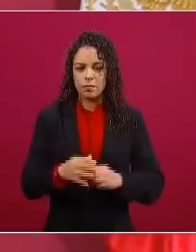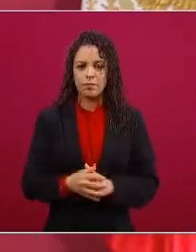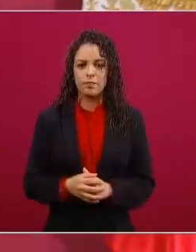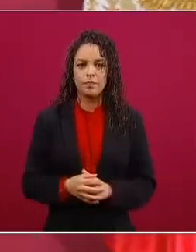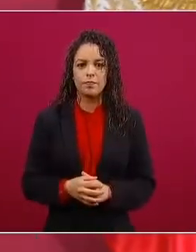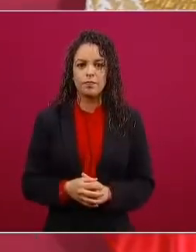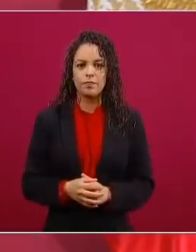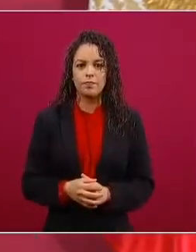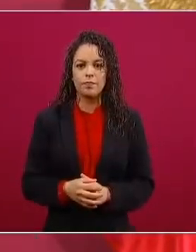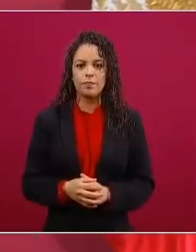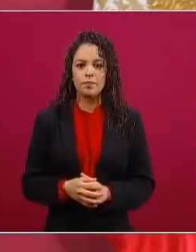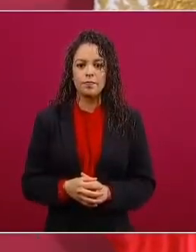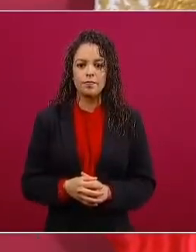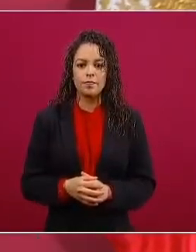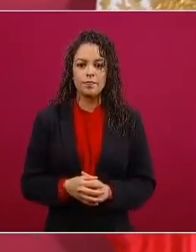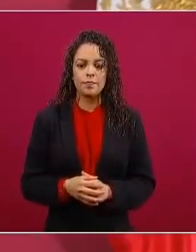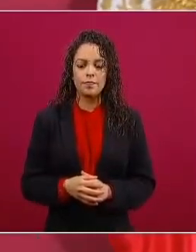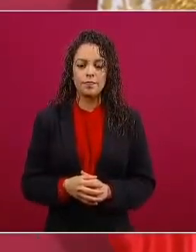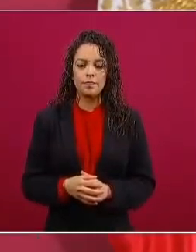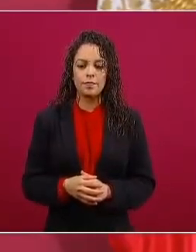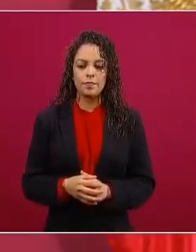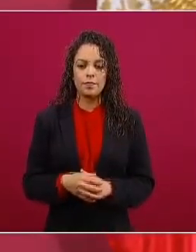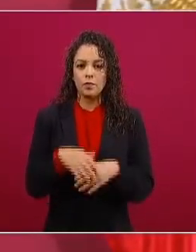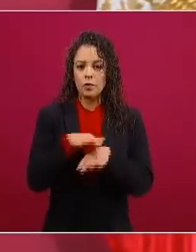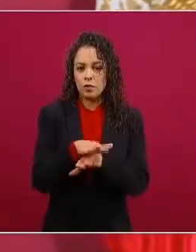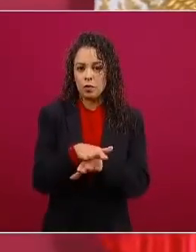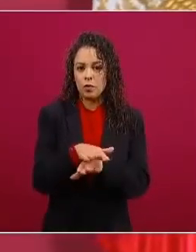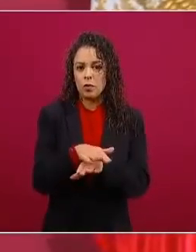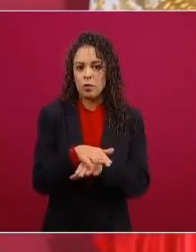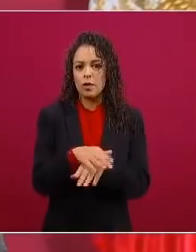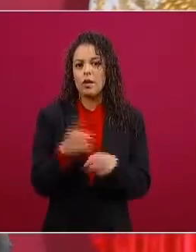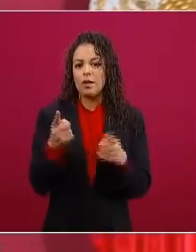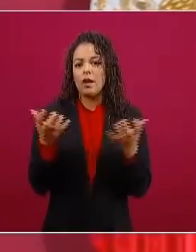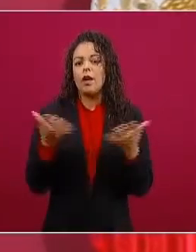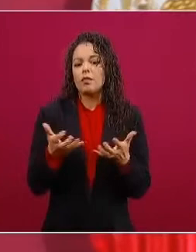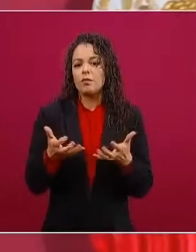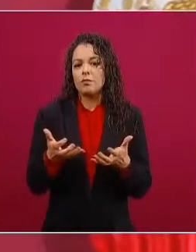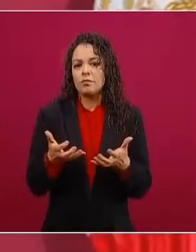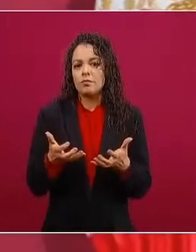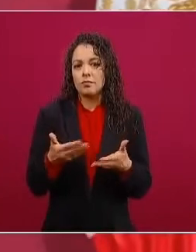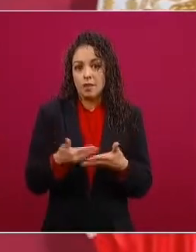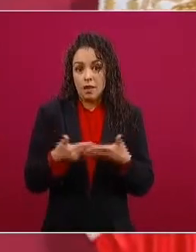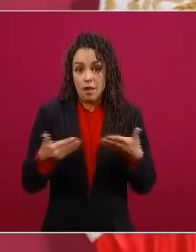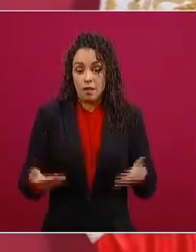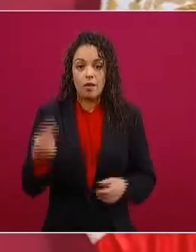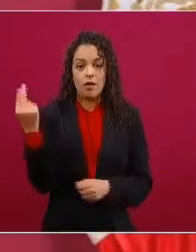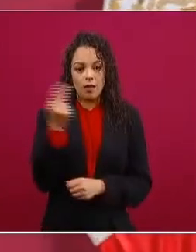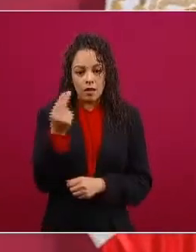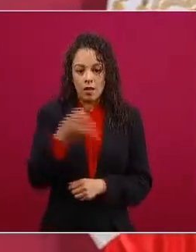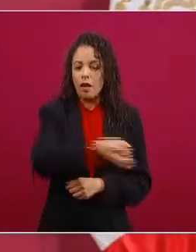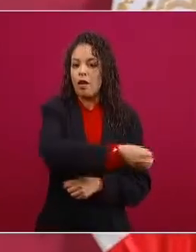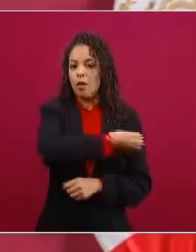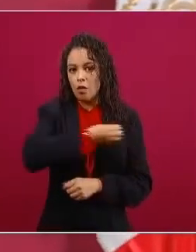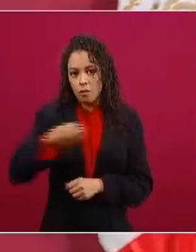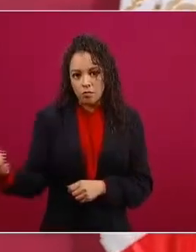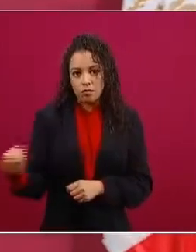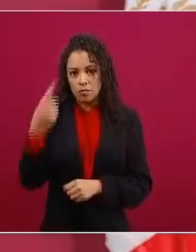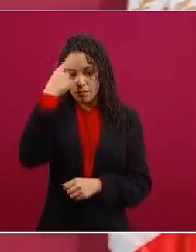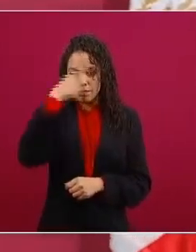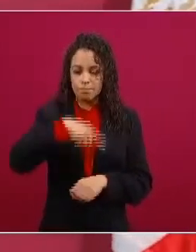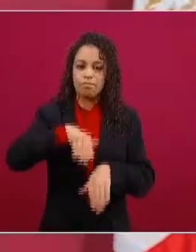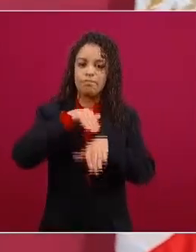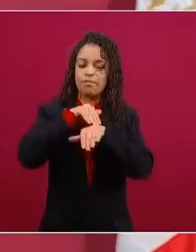lo que estamos haciendo pues es poner orden porque